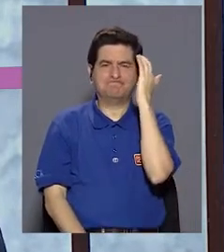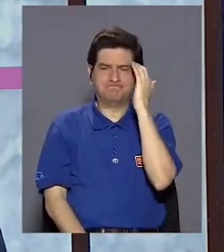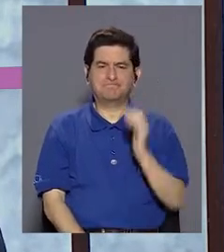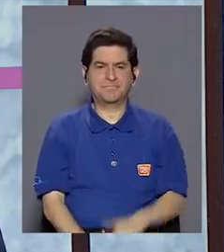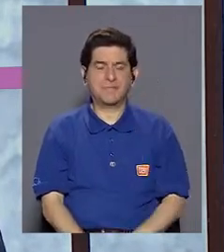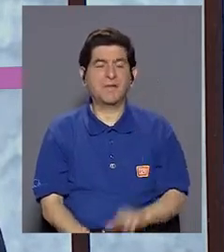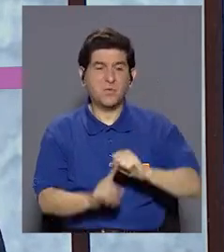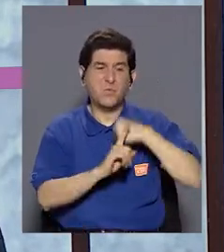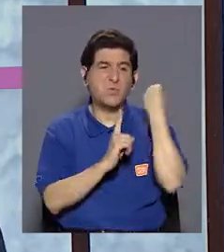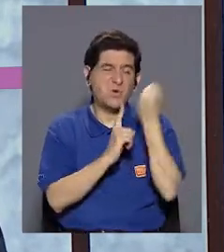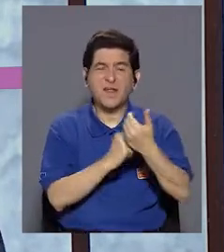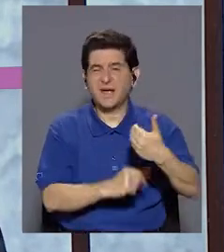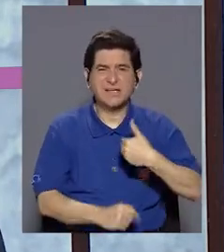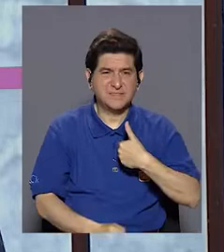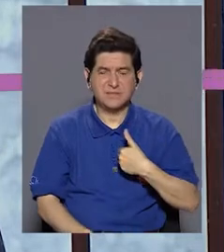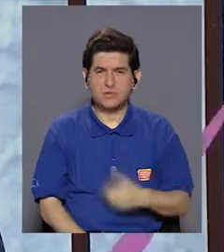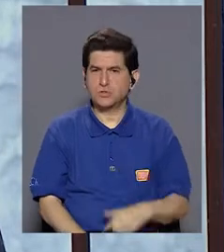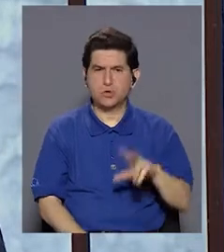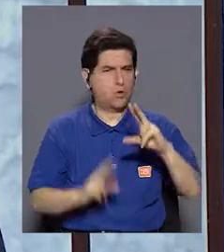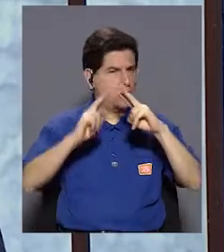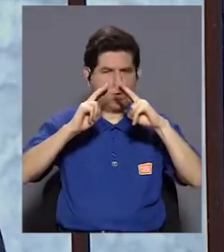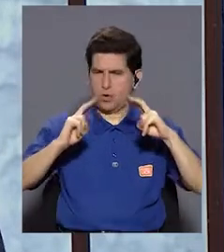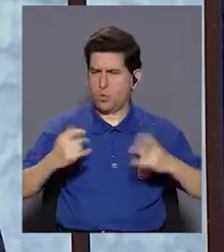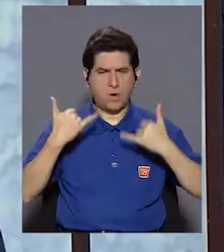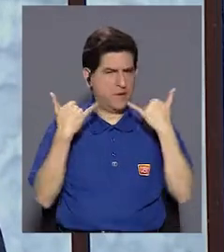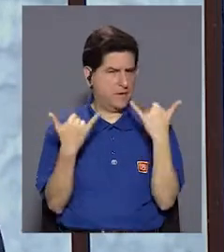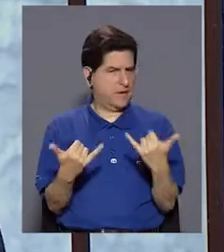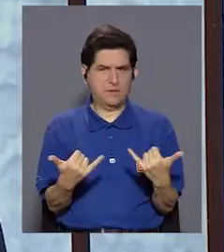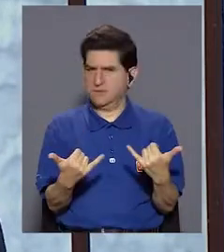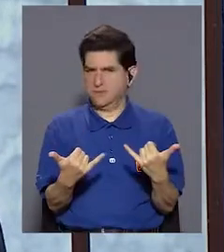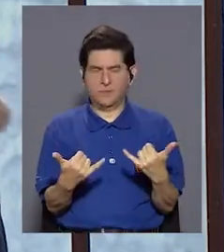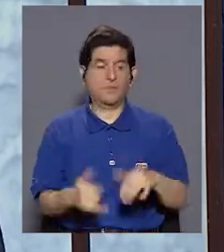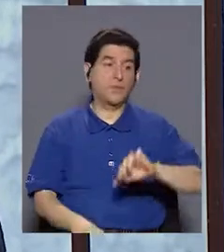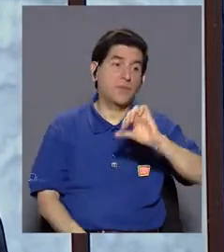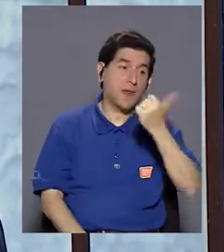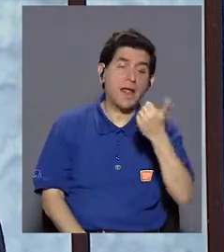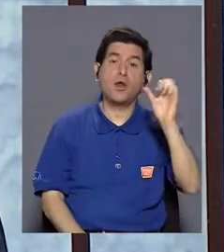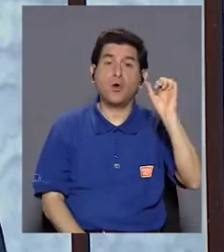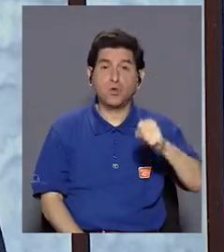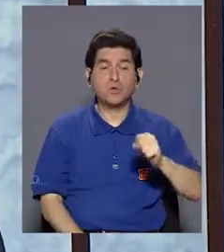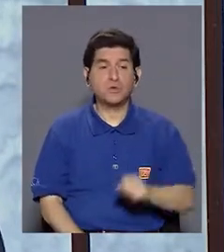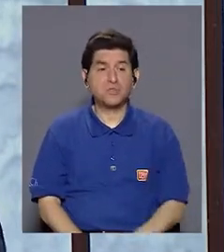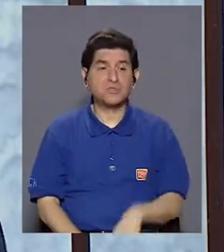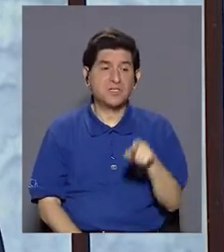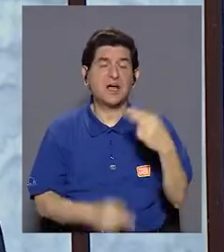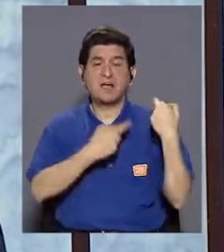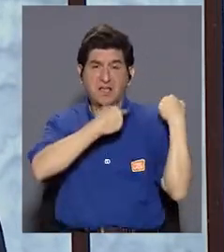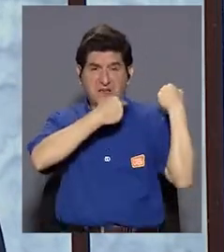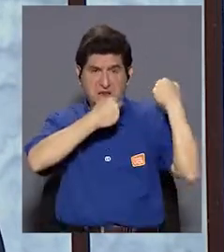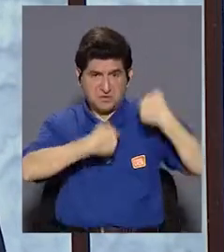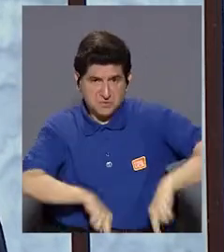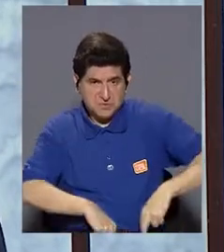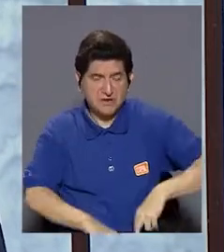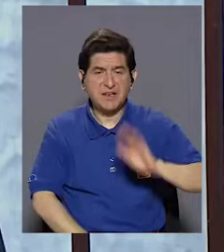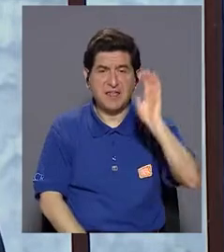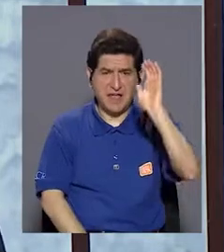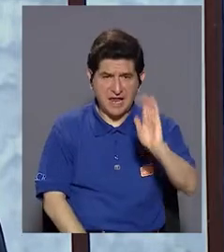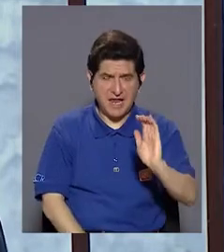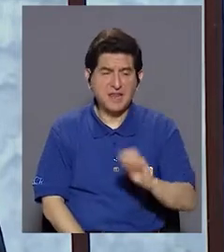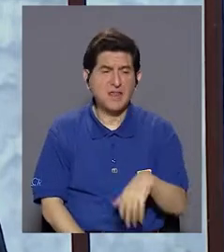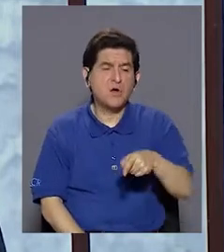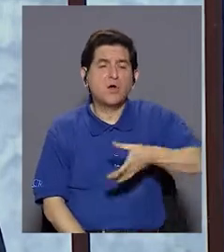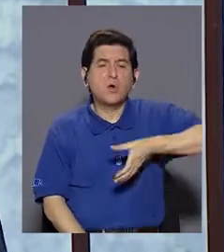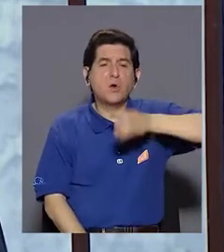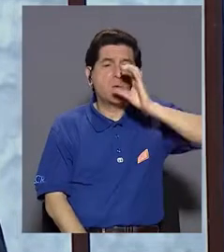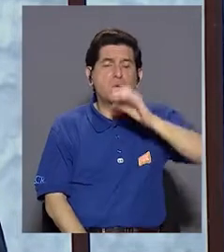él tuvo su situación, que eso no lo voy a tocar en ese momento, y el otro que sí fuera mente, negligencia, en donde un niño se